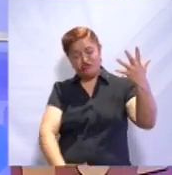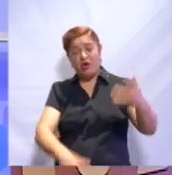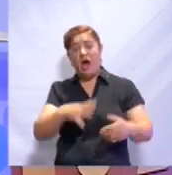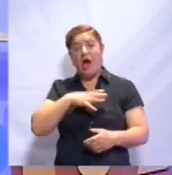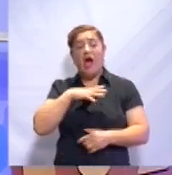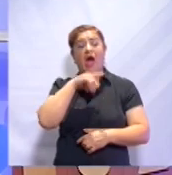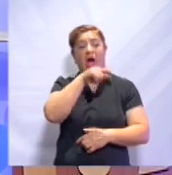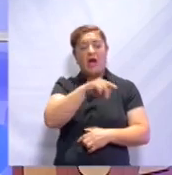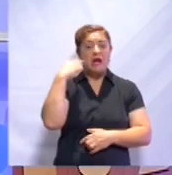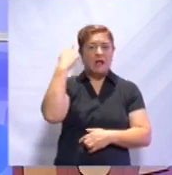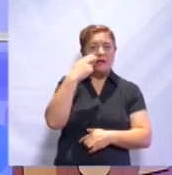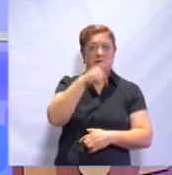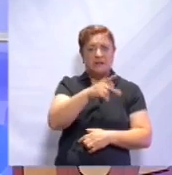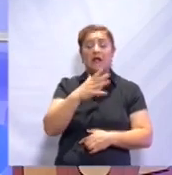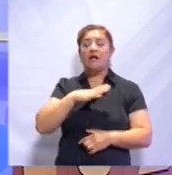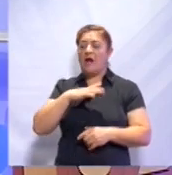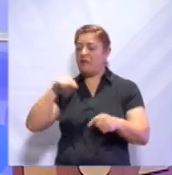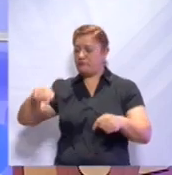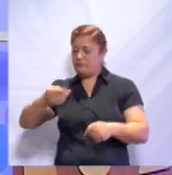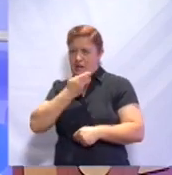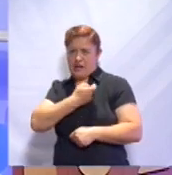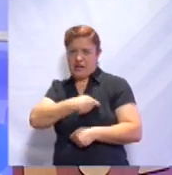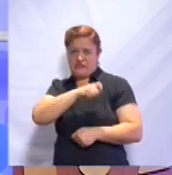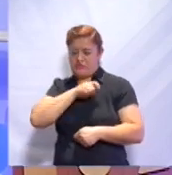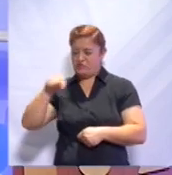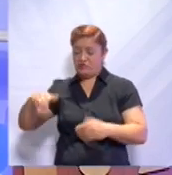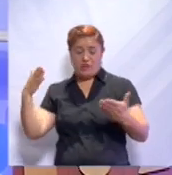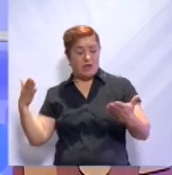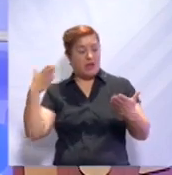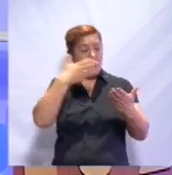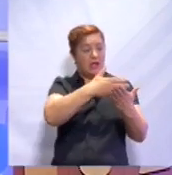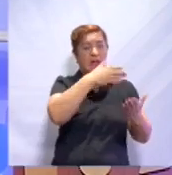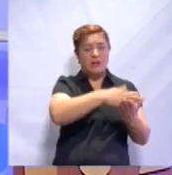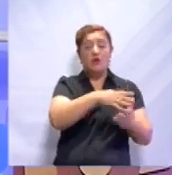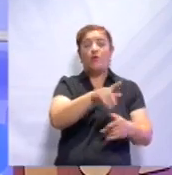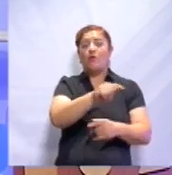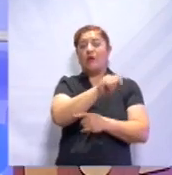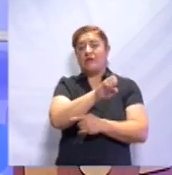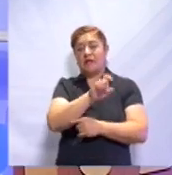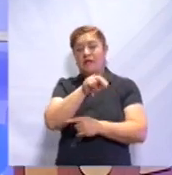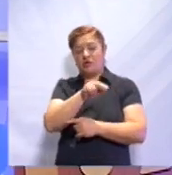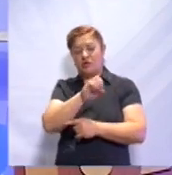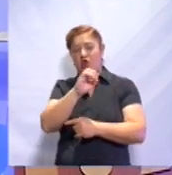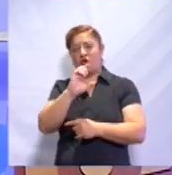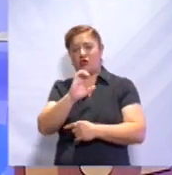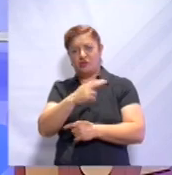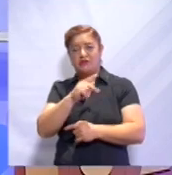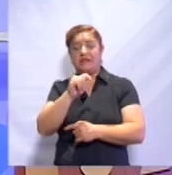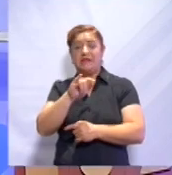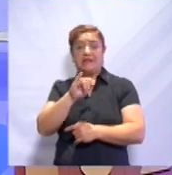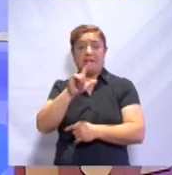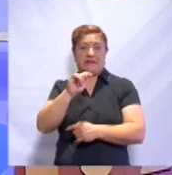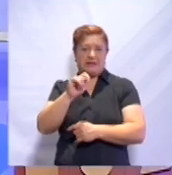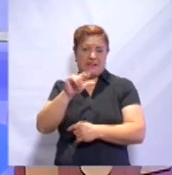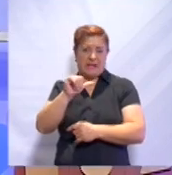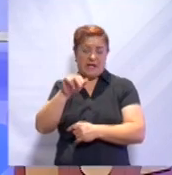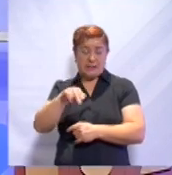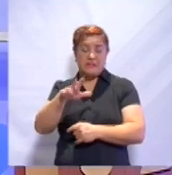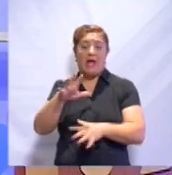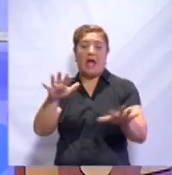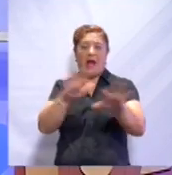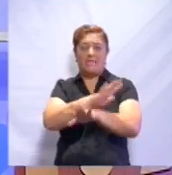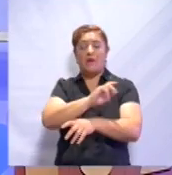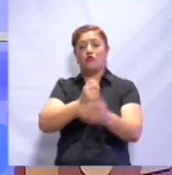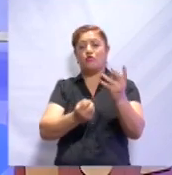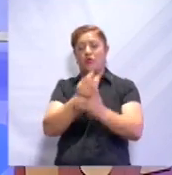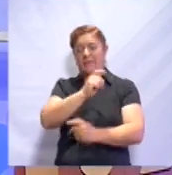desde España hasta que conquistó la gran Tenochtitlán y se convirtió en la nueva España. Pero de entre tanto elemento histórico que está